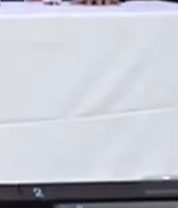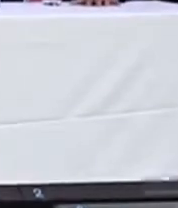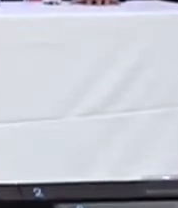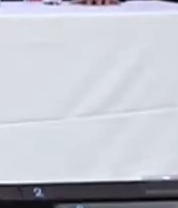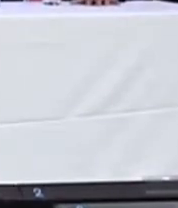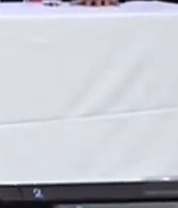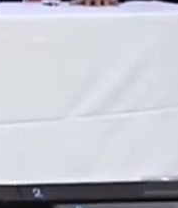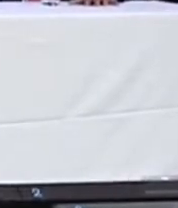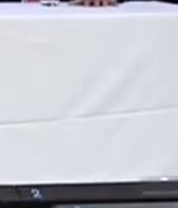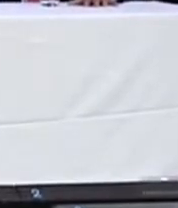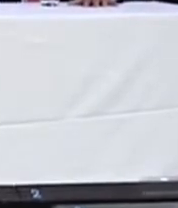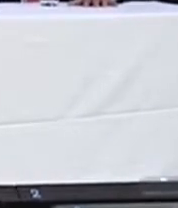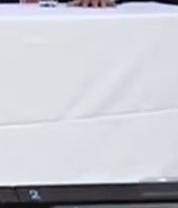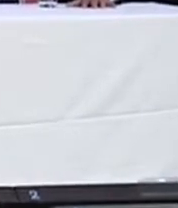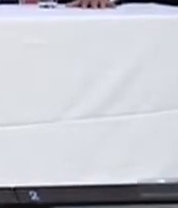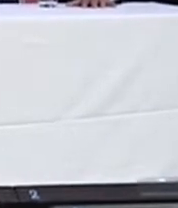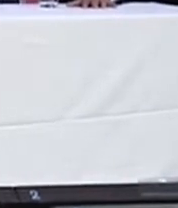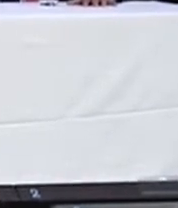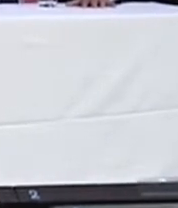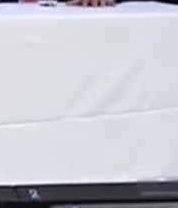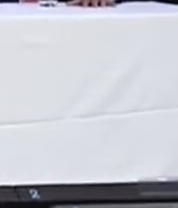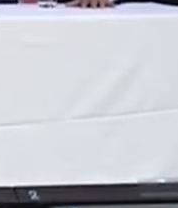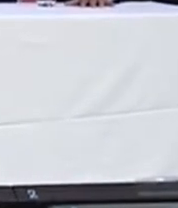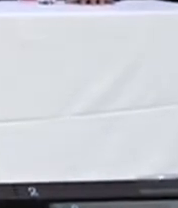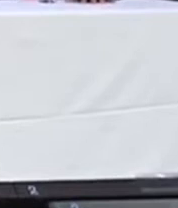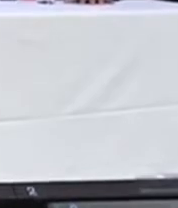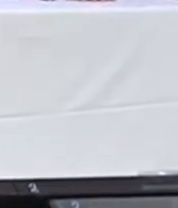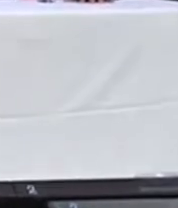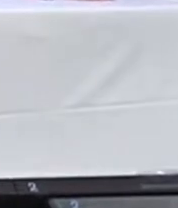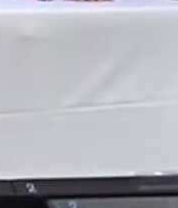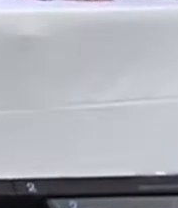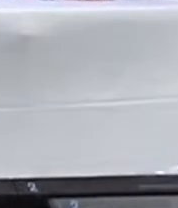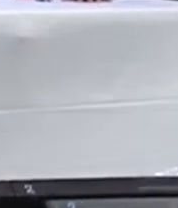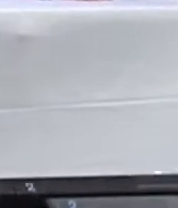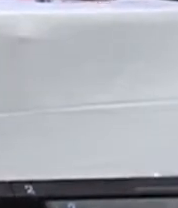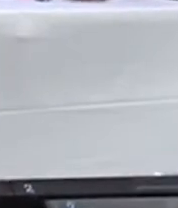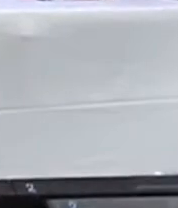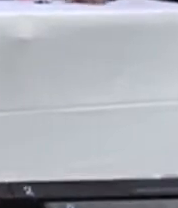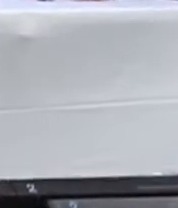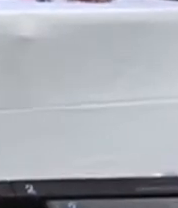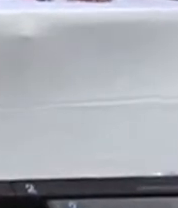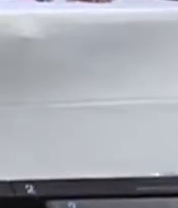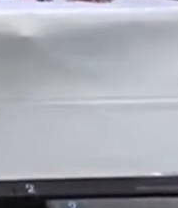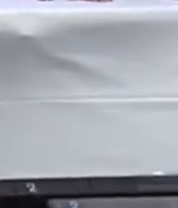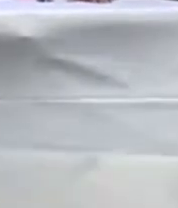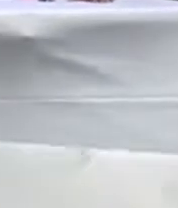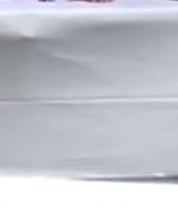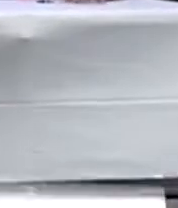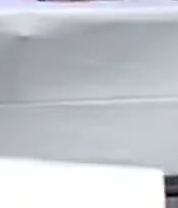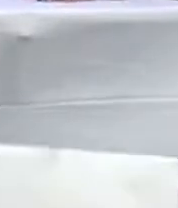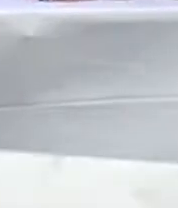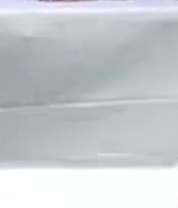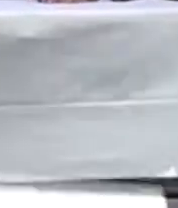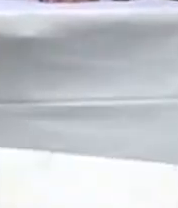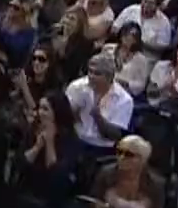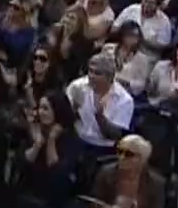todo el país la Presidenta de los 40 millones de argentinos, la doctora Cristina Fernández de